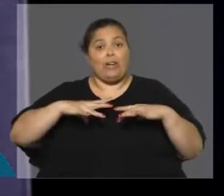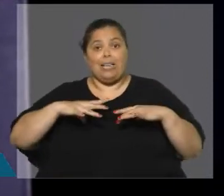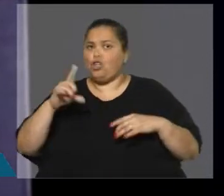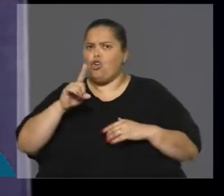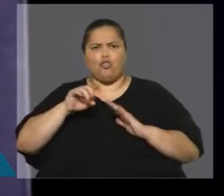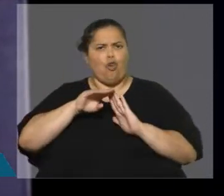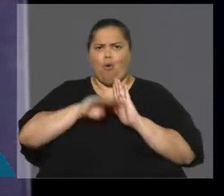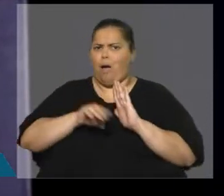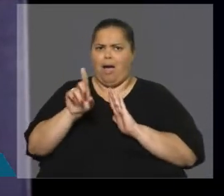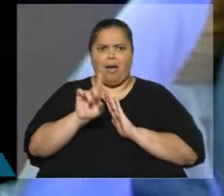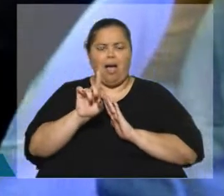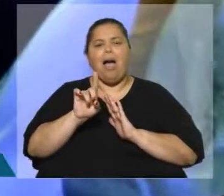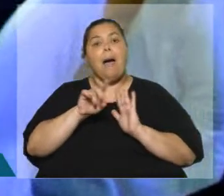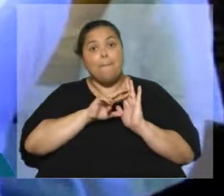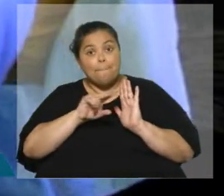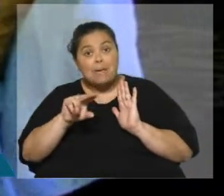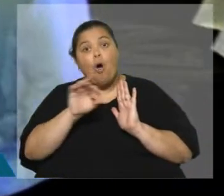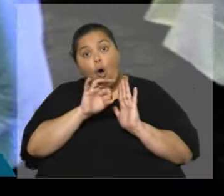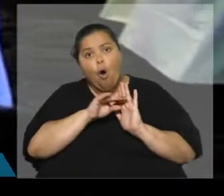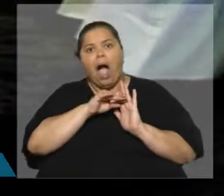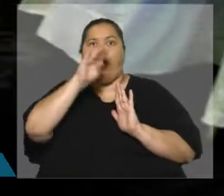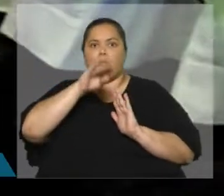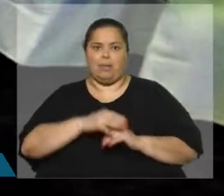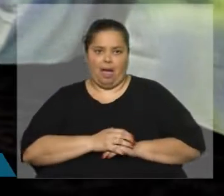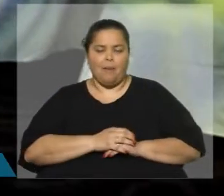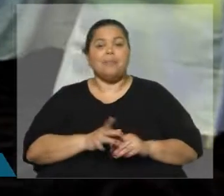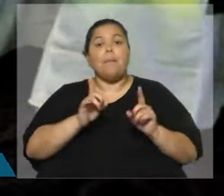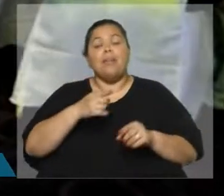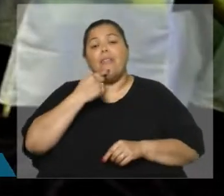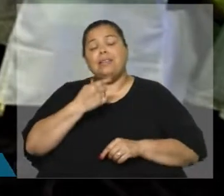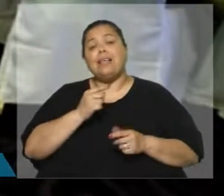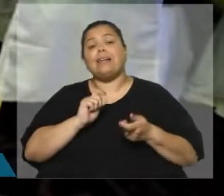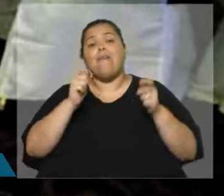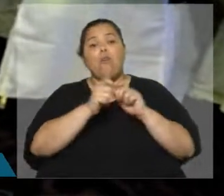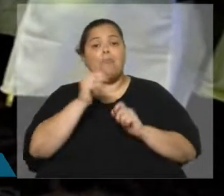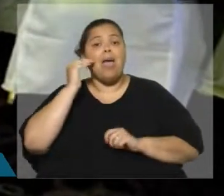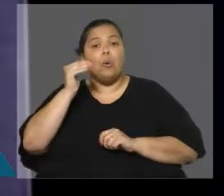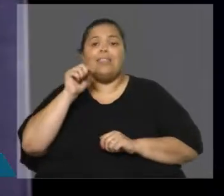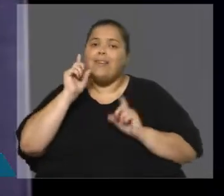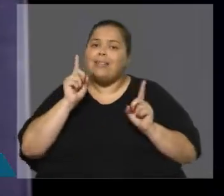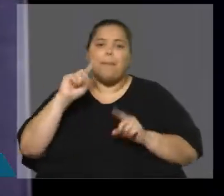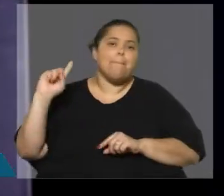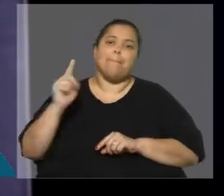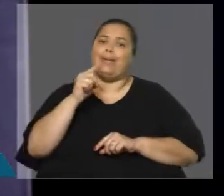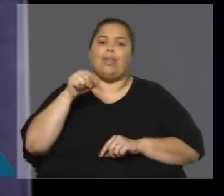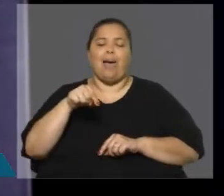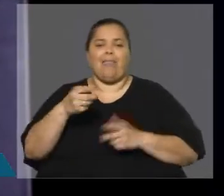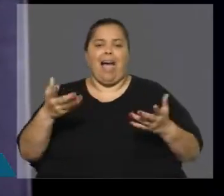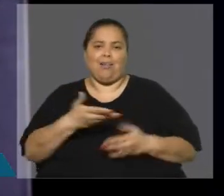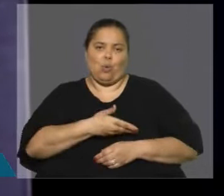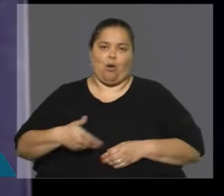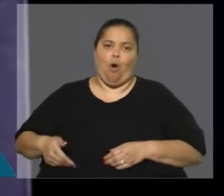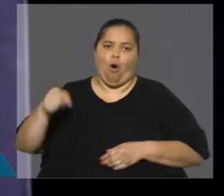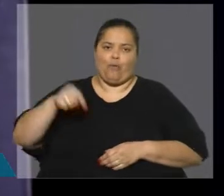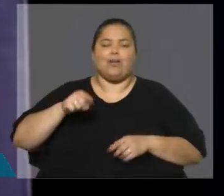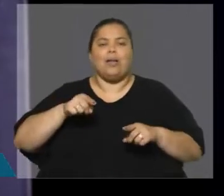mantienen o aumentan. También señaló que la reforma educativa es una de las prioridades del actual gobierno. Promueve cambios en las